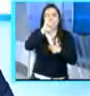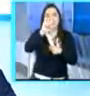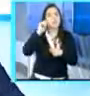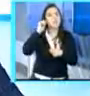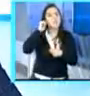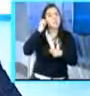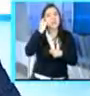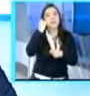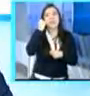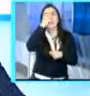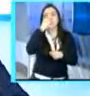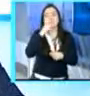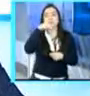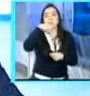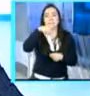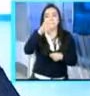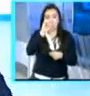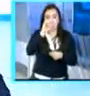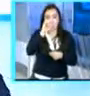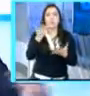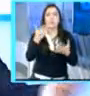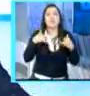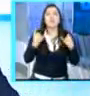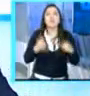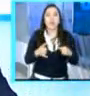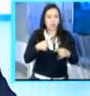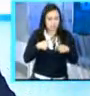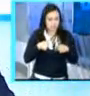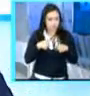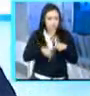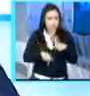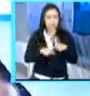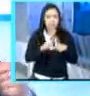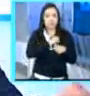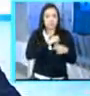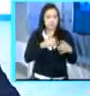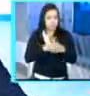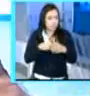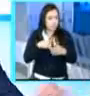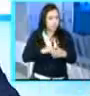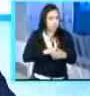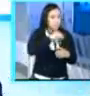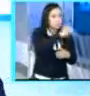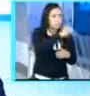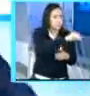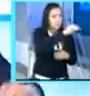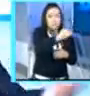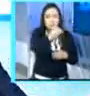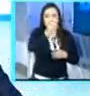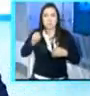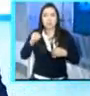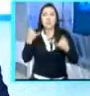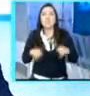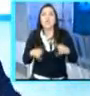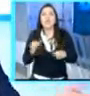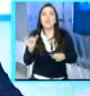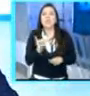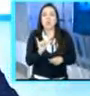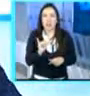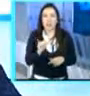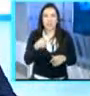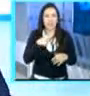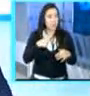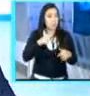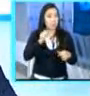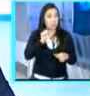esto sube el costo, los costos de transacción económica, y sí va ligado con la corrupción, la negociación y todo lo demás, hasta compra de votos, compra